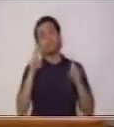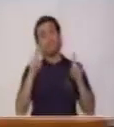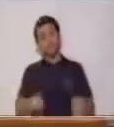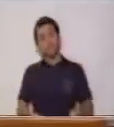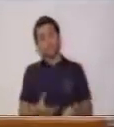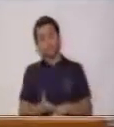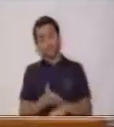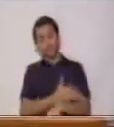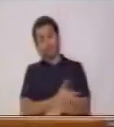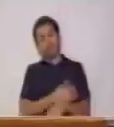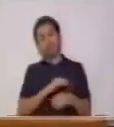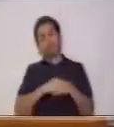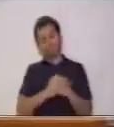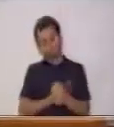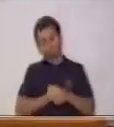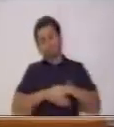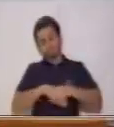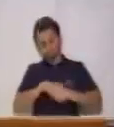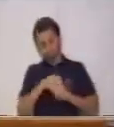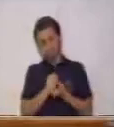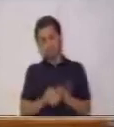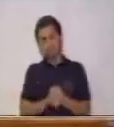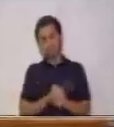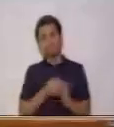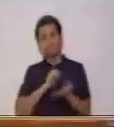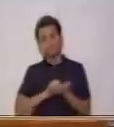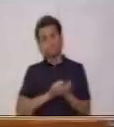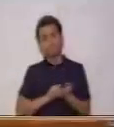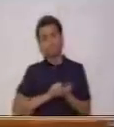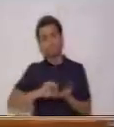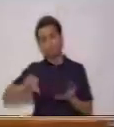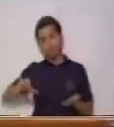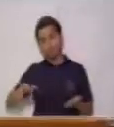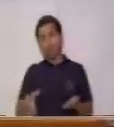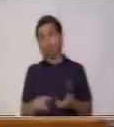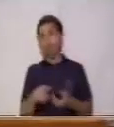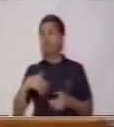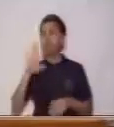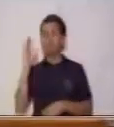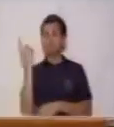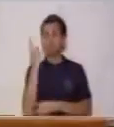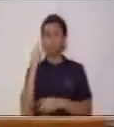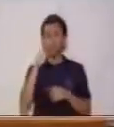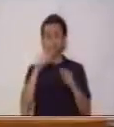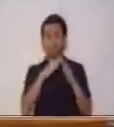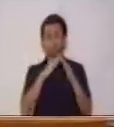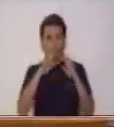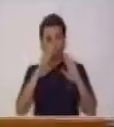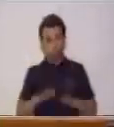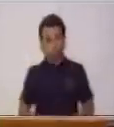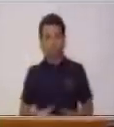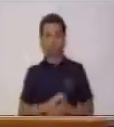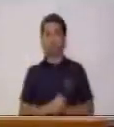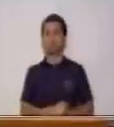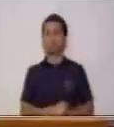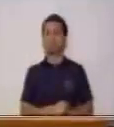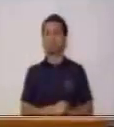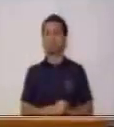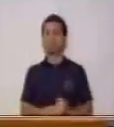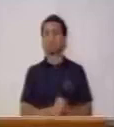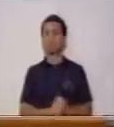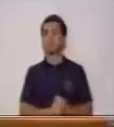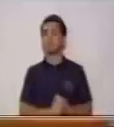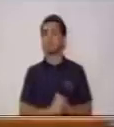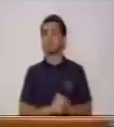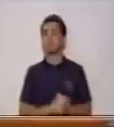manos constantemente con agua y jabón. Y sobre todo, quédate en casa. Muy bien, vamos